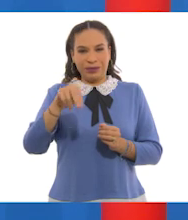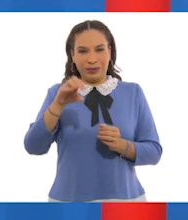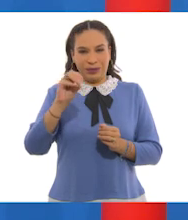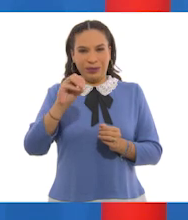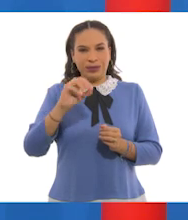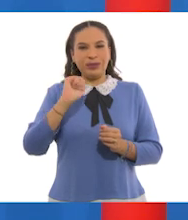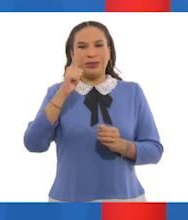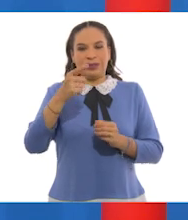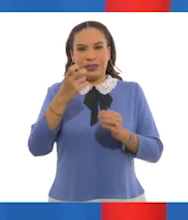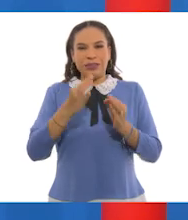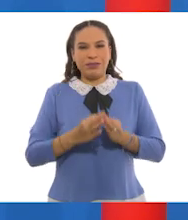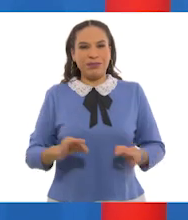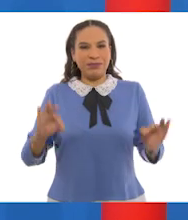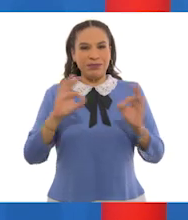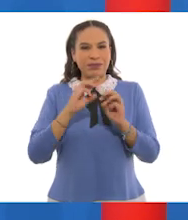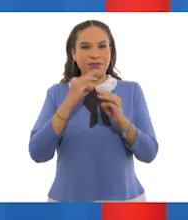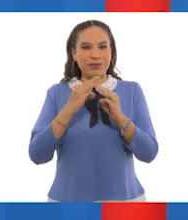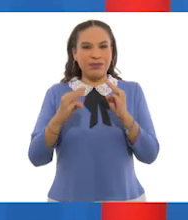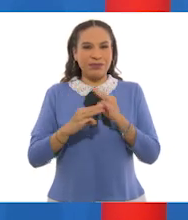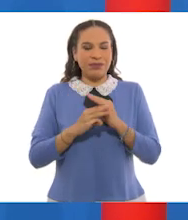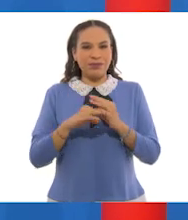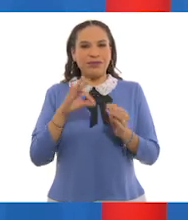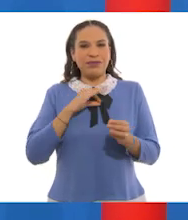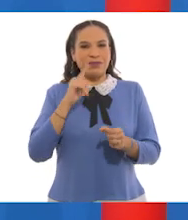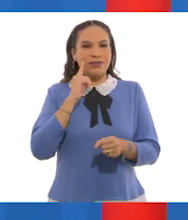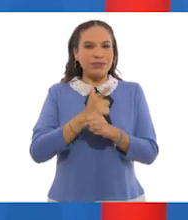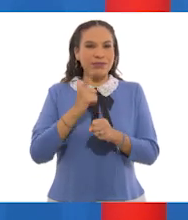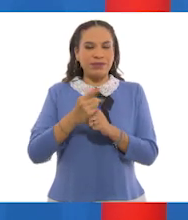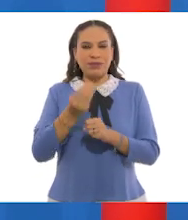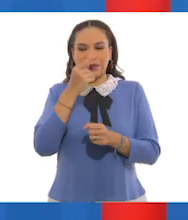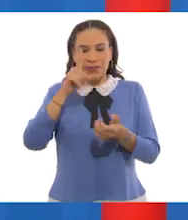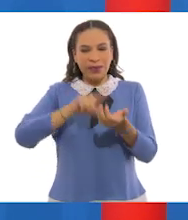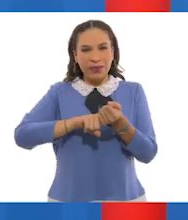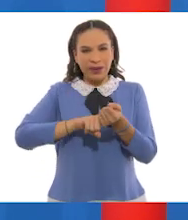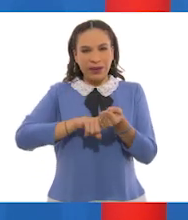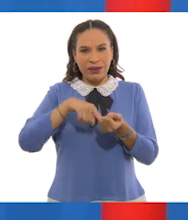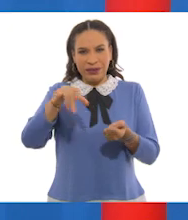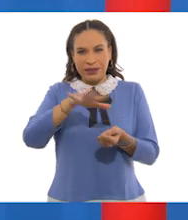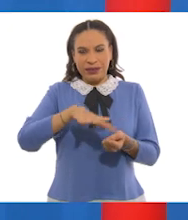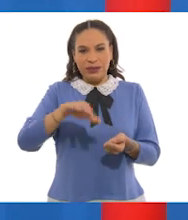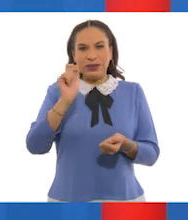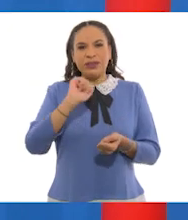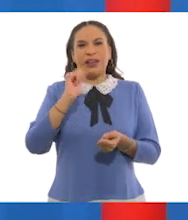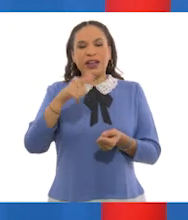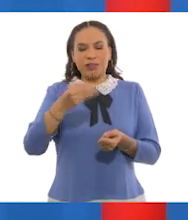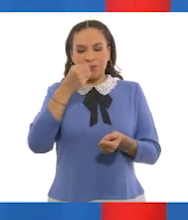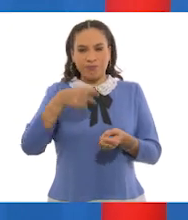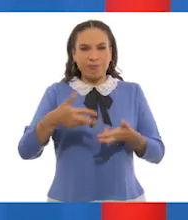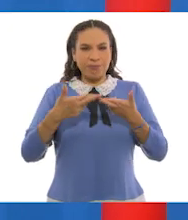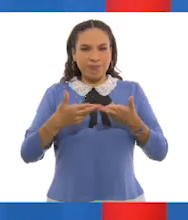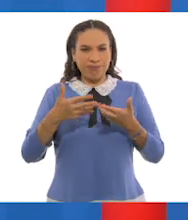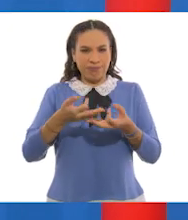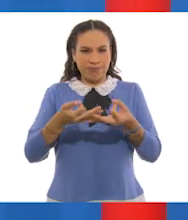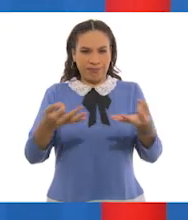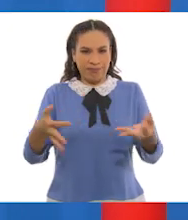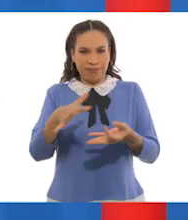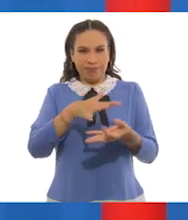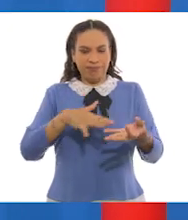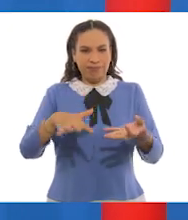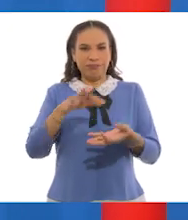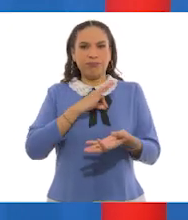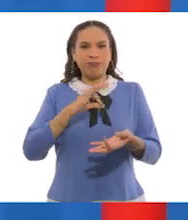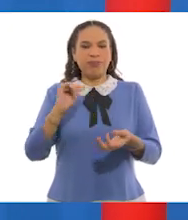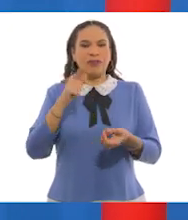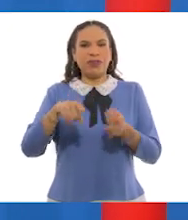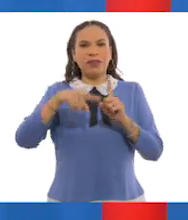muy importante material y lo podemos encontrar en nuestra comida, por ejemplo, ¿no? Cuando los restos de comida quedan en el suelo por la acción de